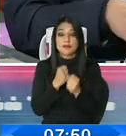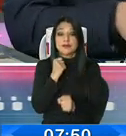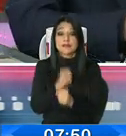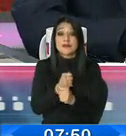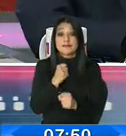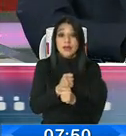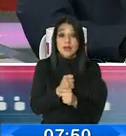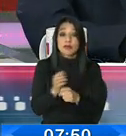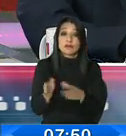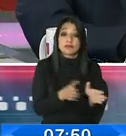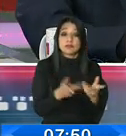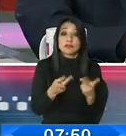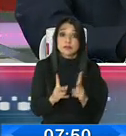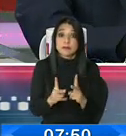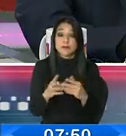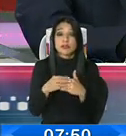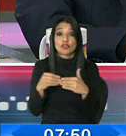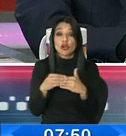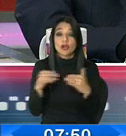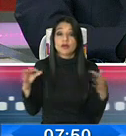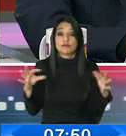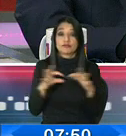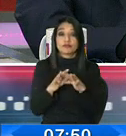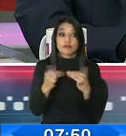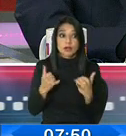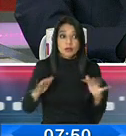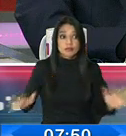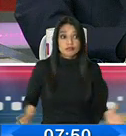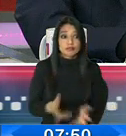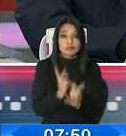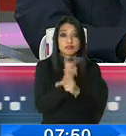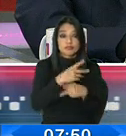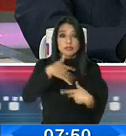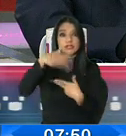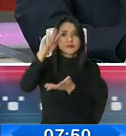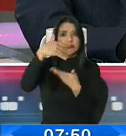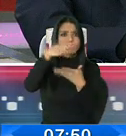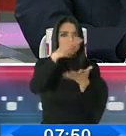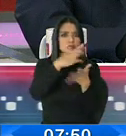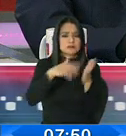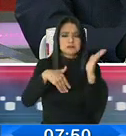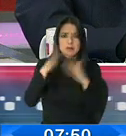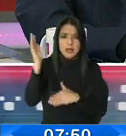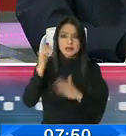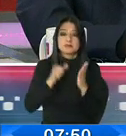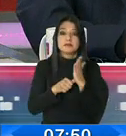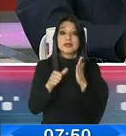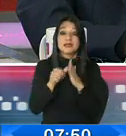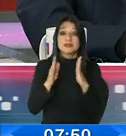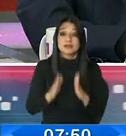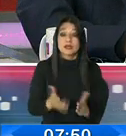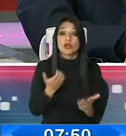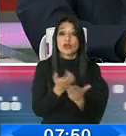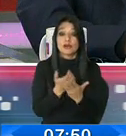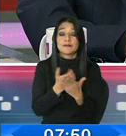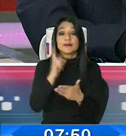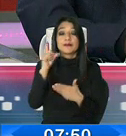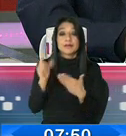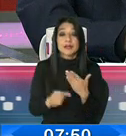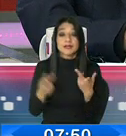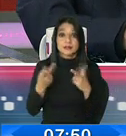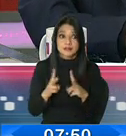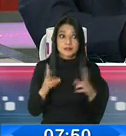dolarización van muy de la mano. Hoy debemos incentivar exportaciones. Estamos trabajando con el Ministerio de Economía y Finanzas en